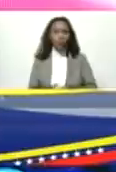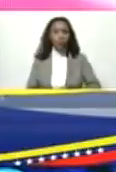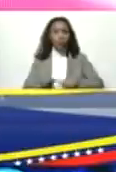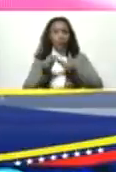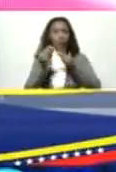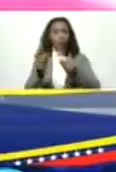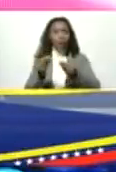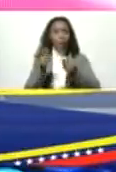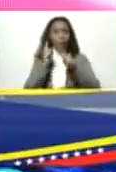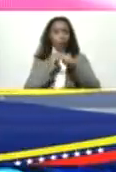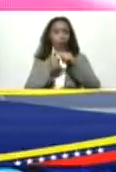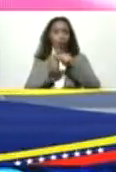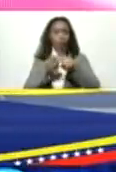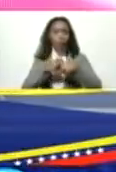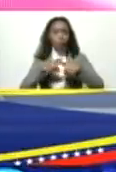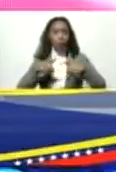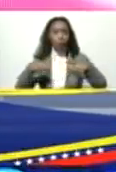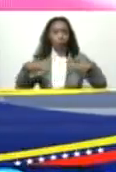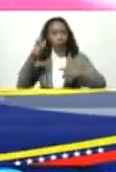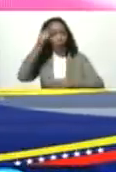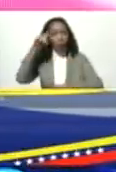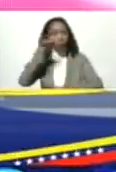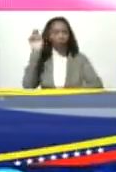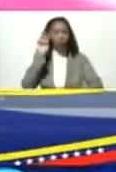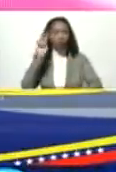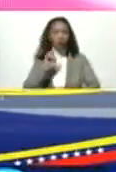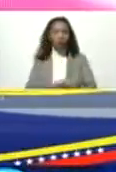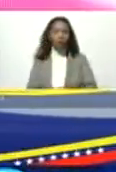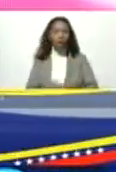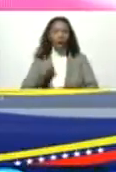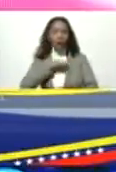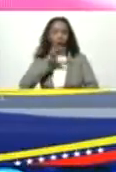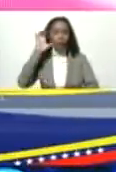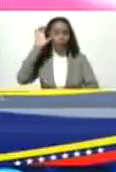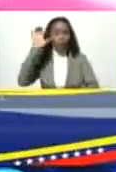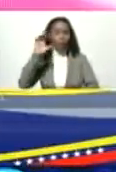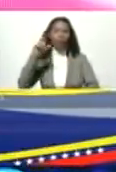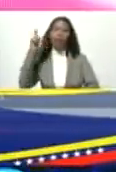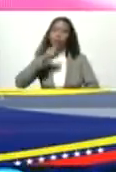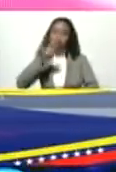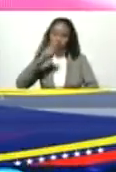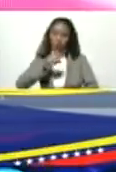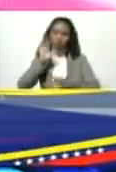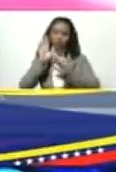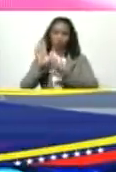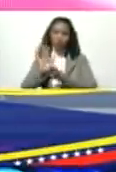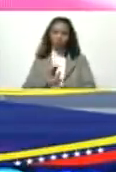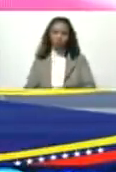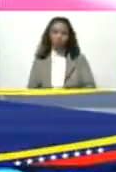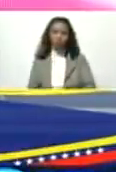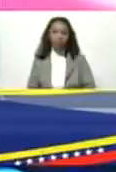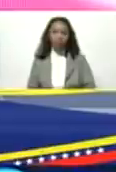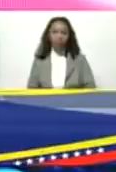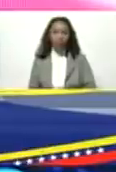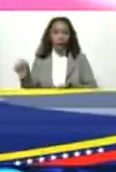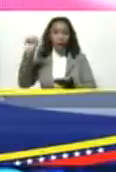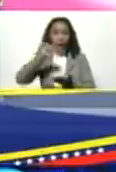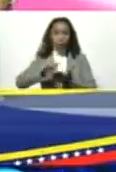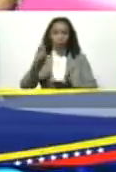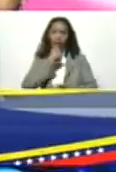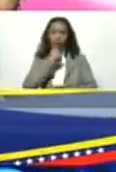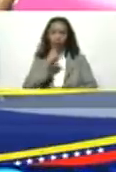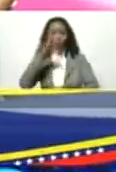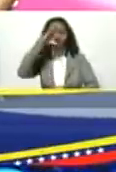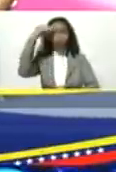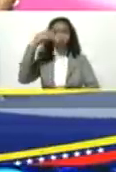prosperidad al pueblo de Venezuela a nuestra patria que lo merece en medio de las dificultades yo creo